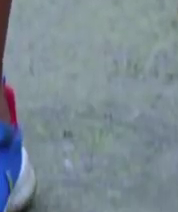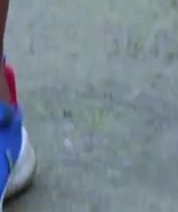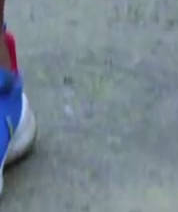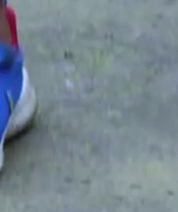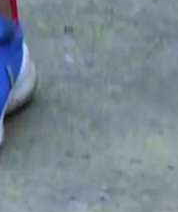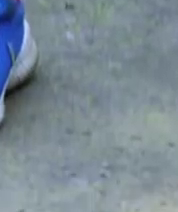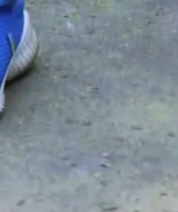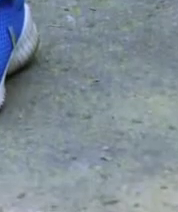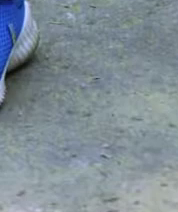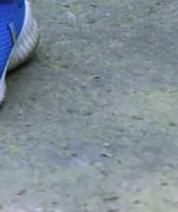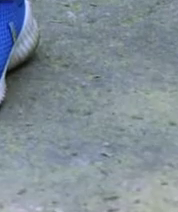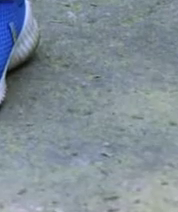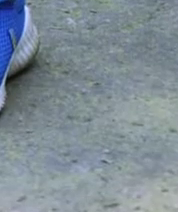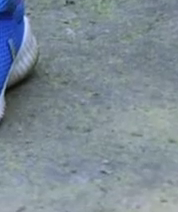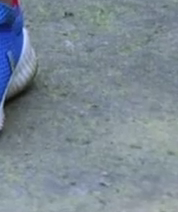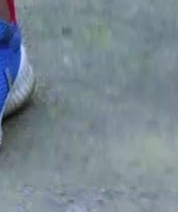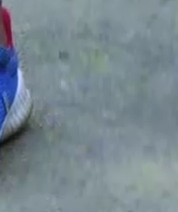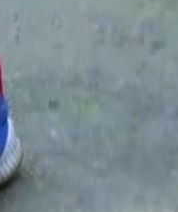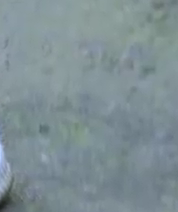respiramos, respira profundo.